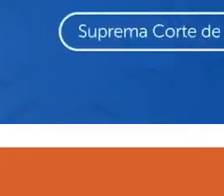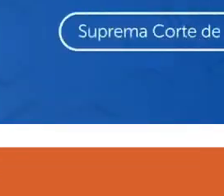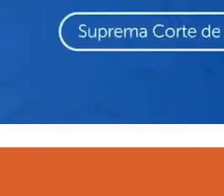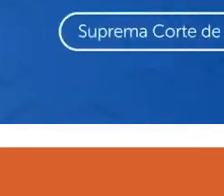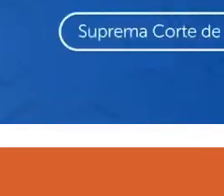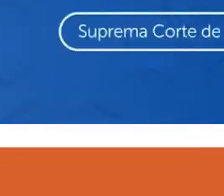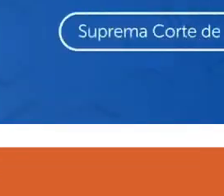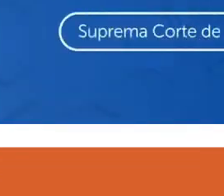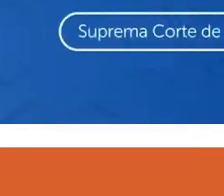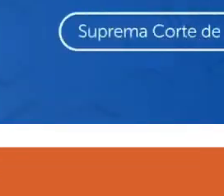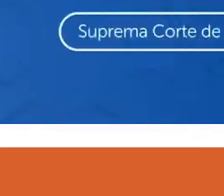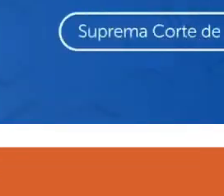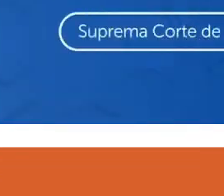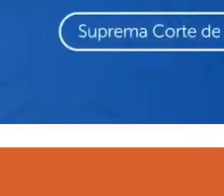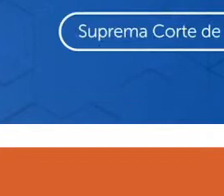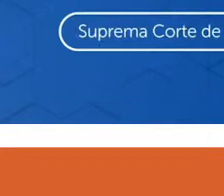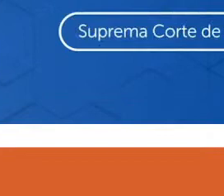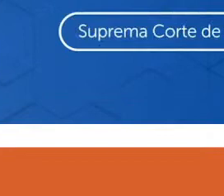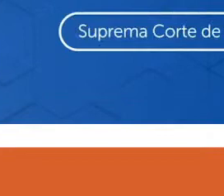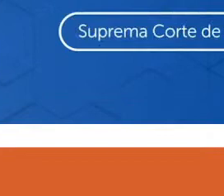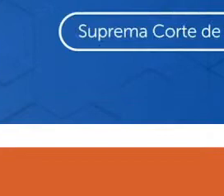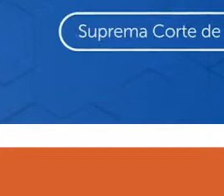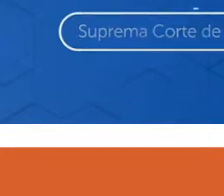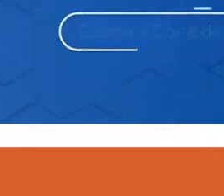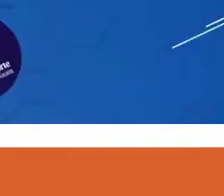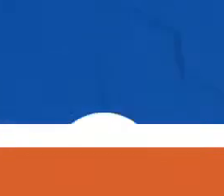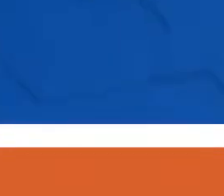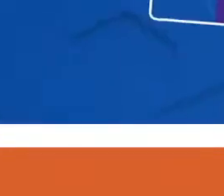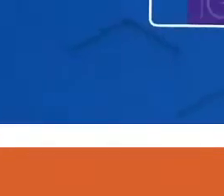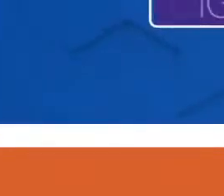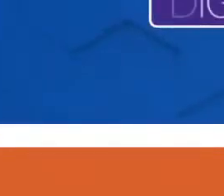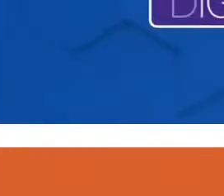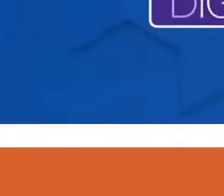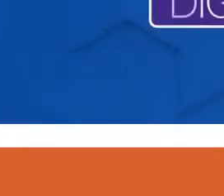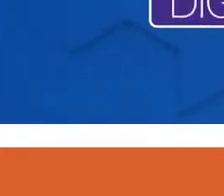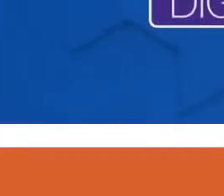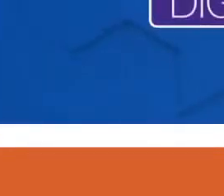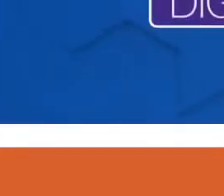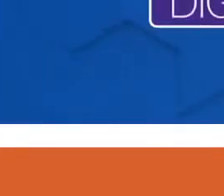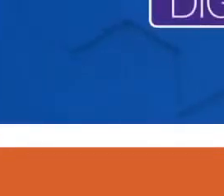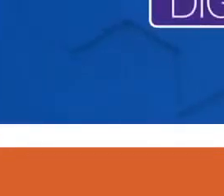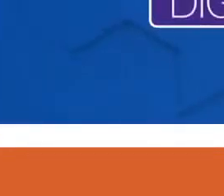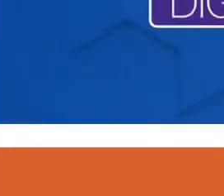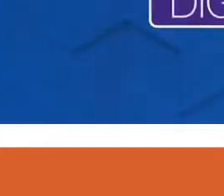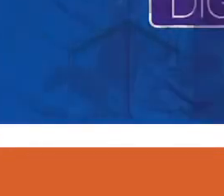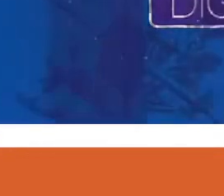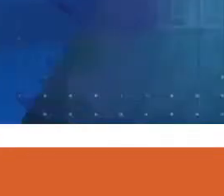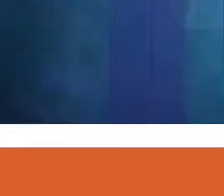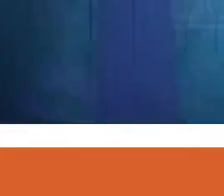como Suprema Corte de Justicia de la Nación. Sigue nuestra página oficial y se parte de la Corte Digital.